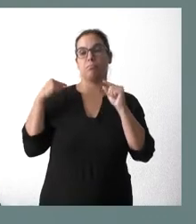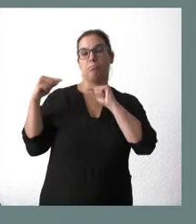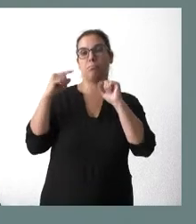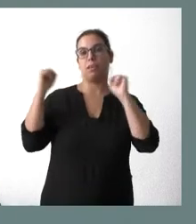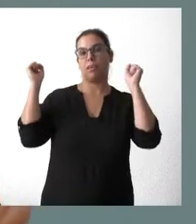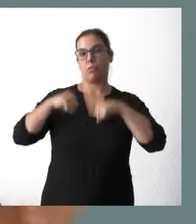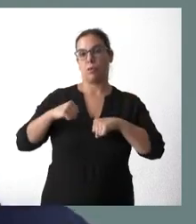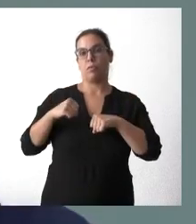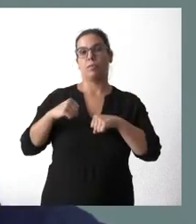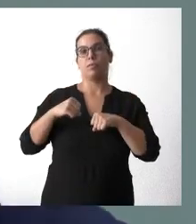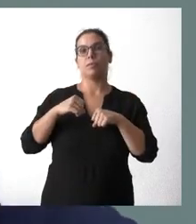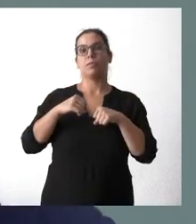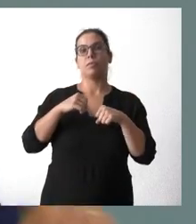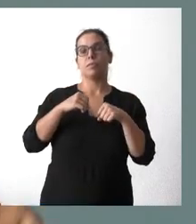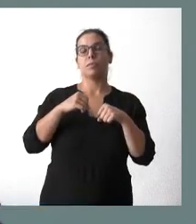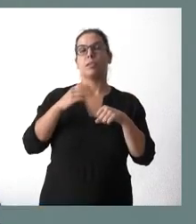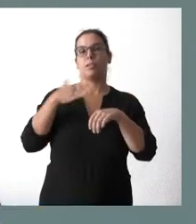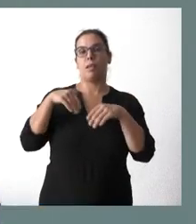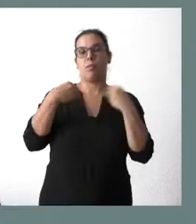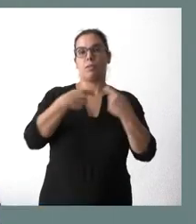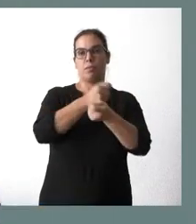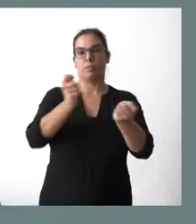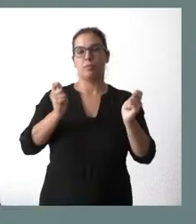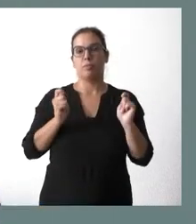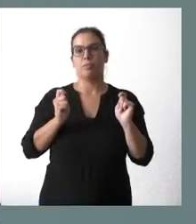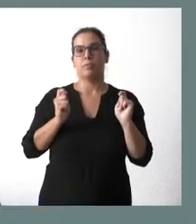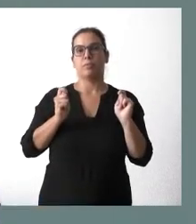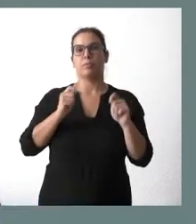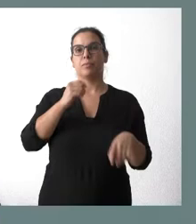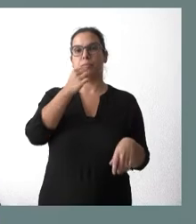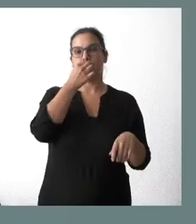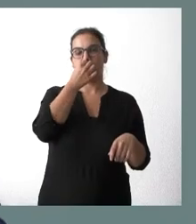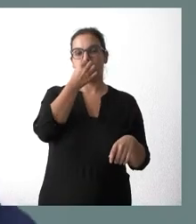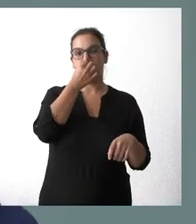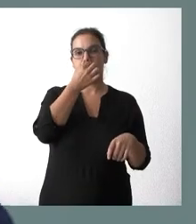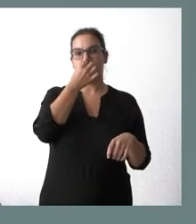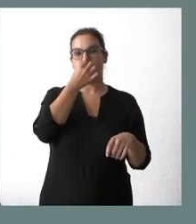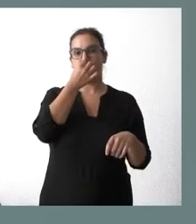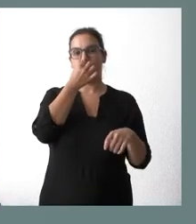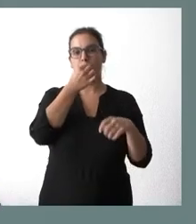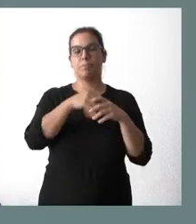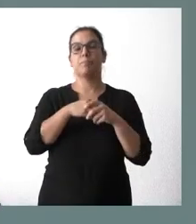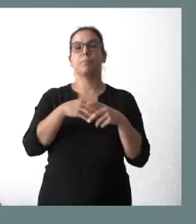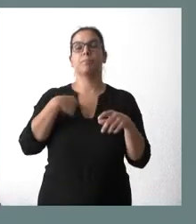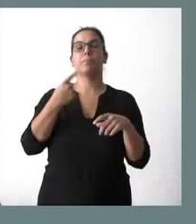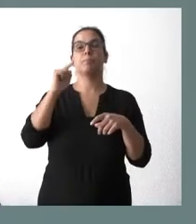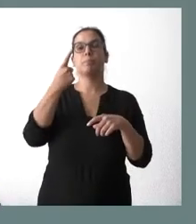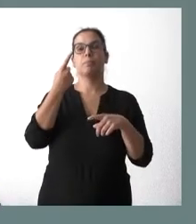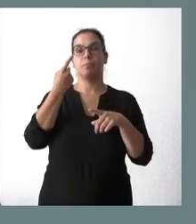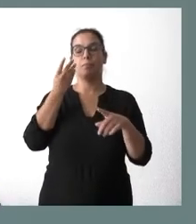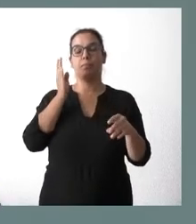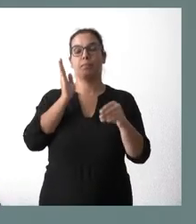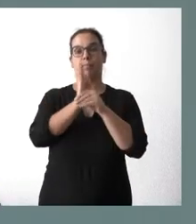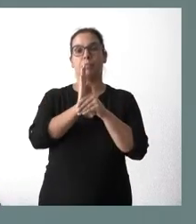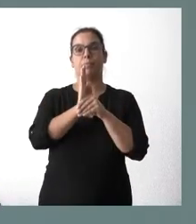el Consejo de Gobierno y que tienen ustedes ya la documentación correspondiente. El primero de ellos tiene que ver con un conjunto de subvenciones a empresas